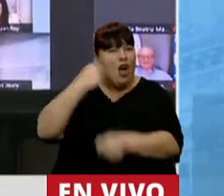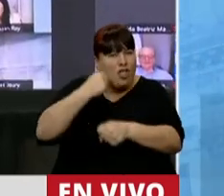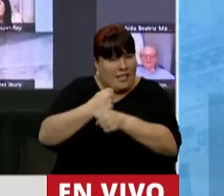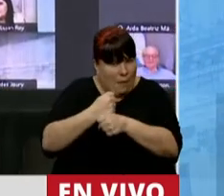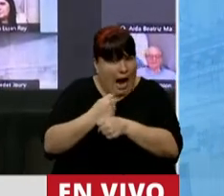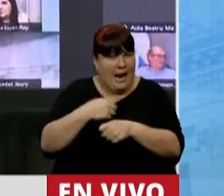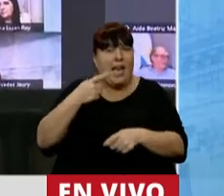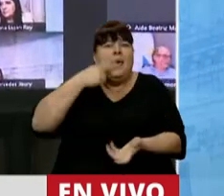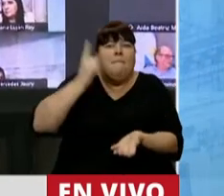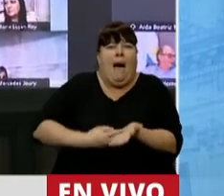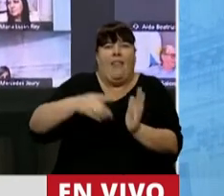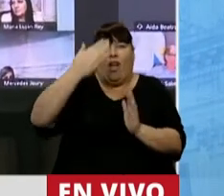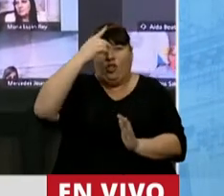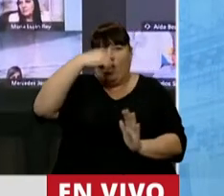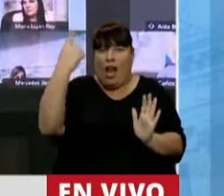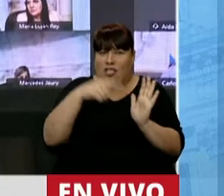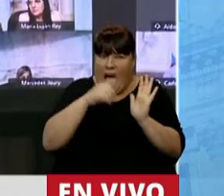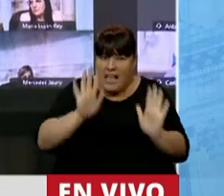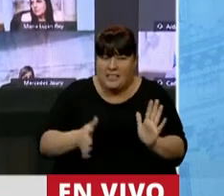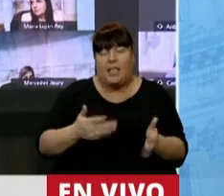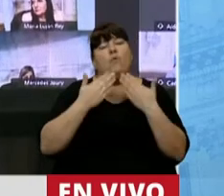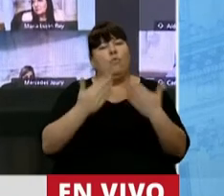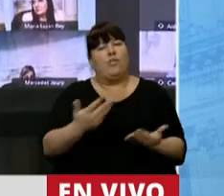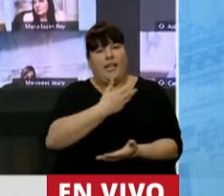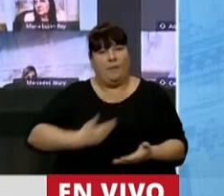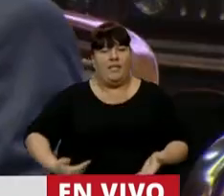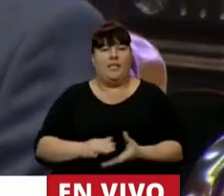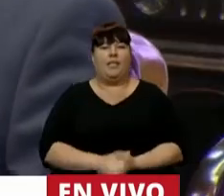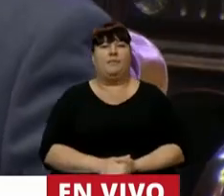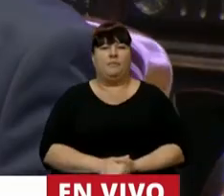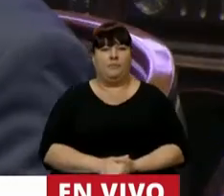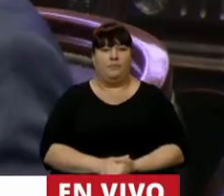funcione como lo dispone la Constitución Nacional. Muchas gracias, presidente.